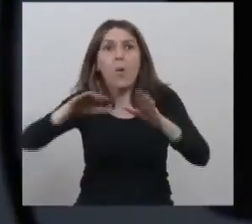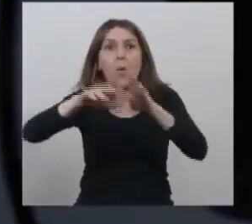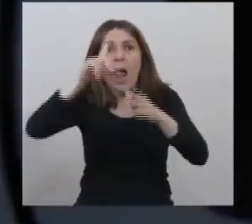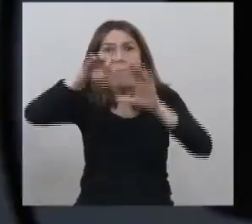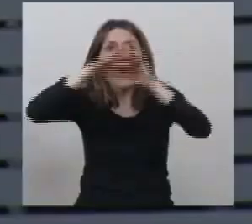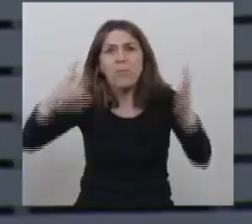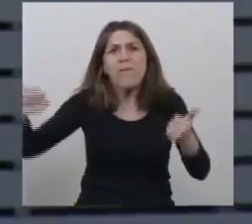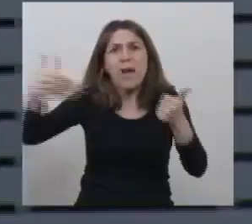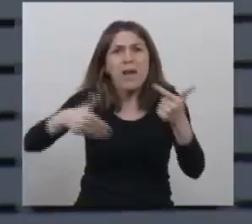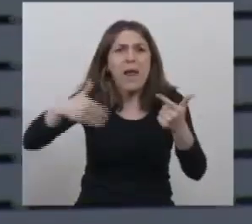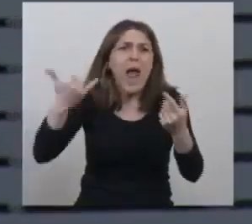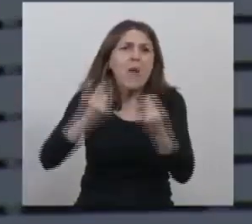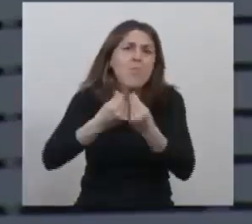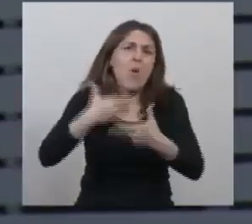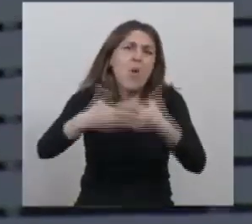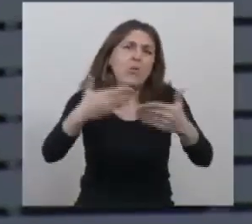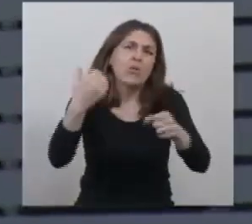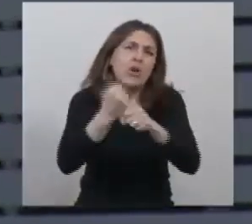aquí en el distrito.